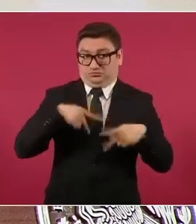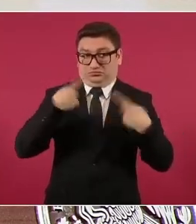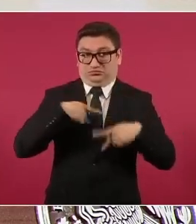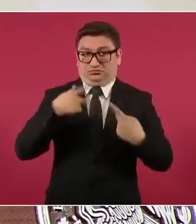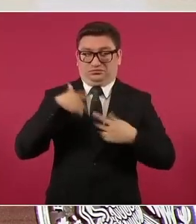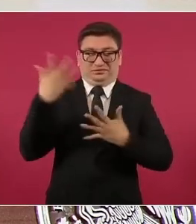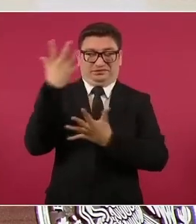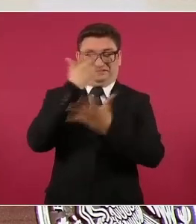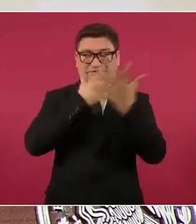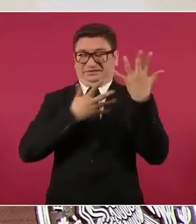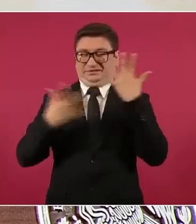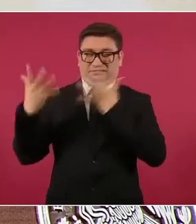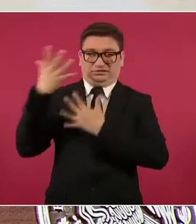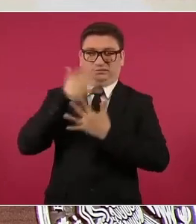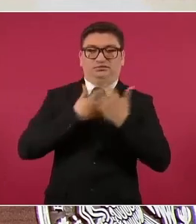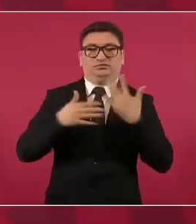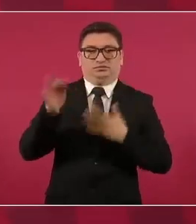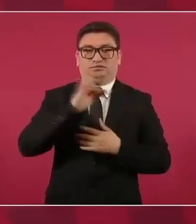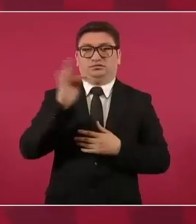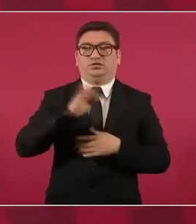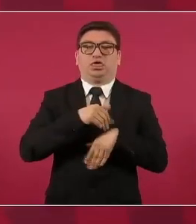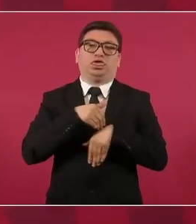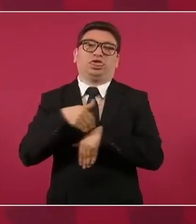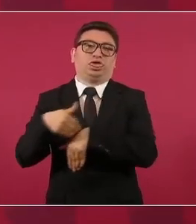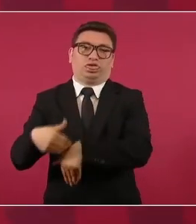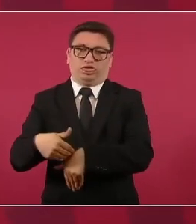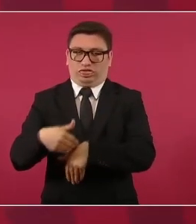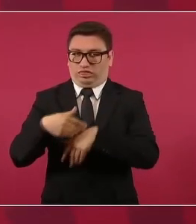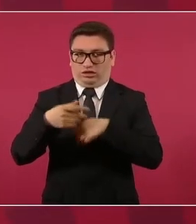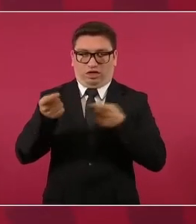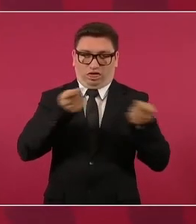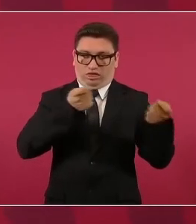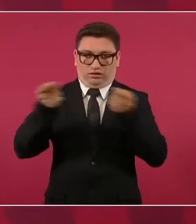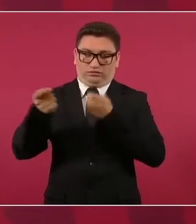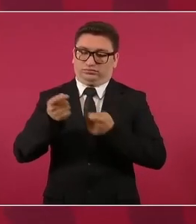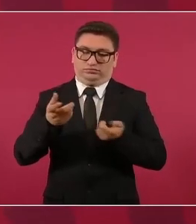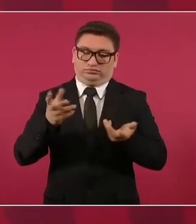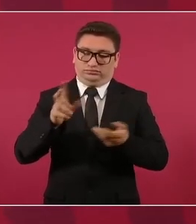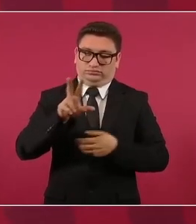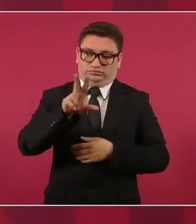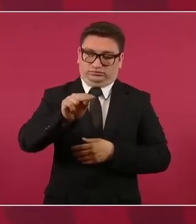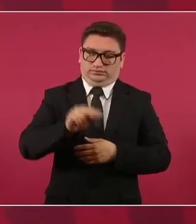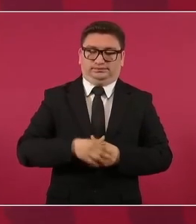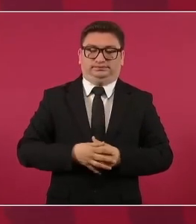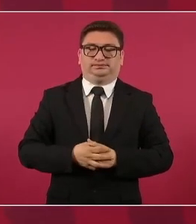confunda o se deje manipular. No,